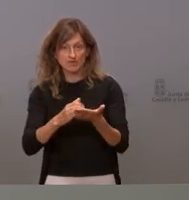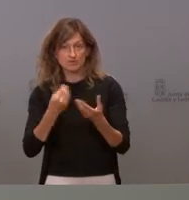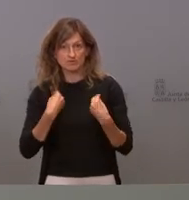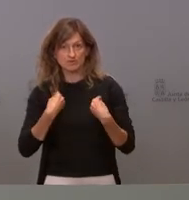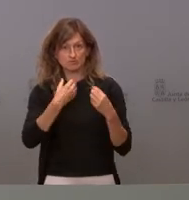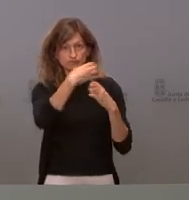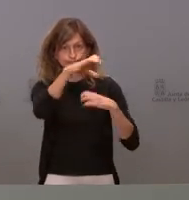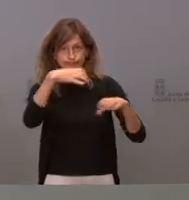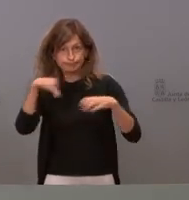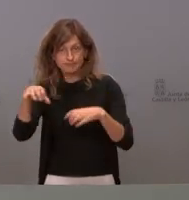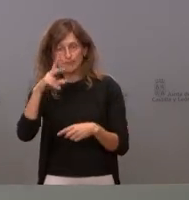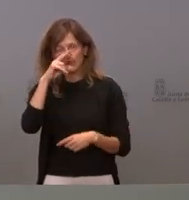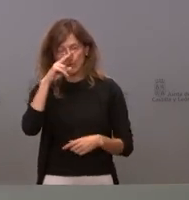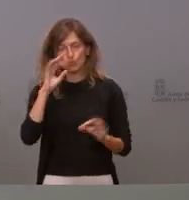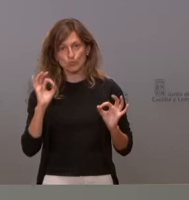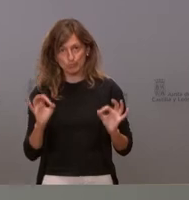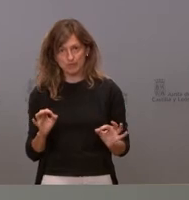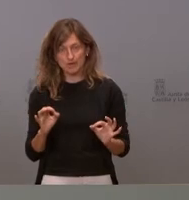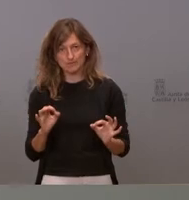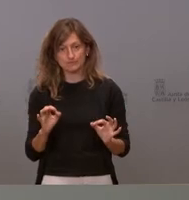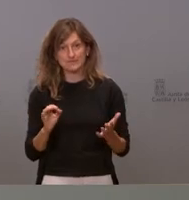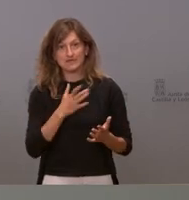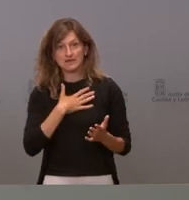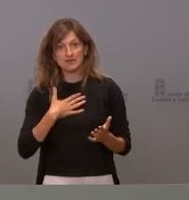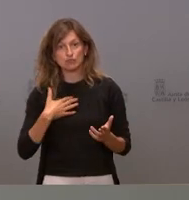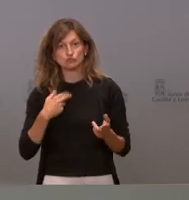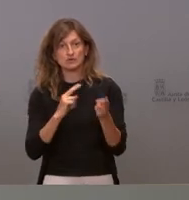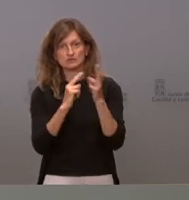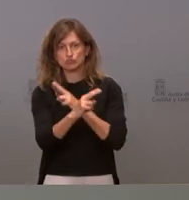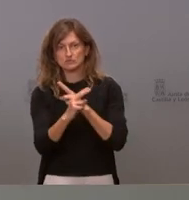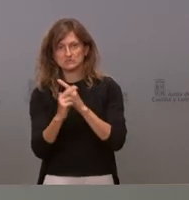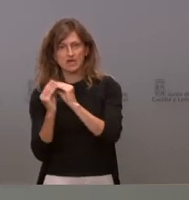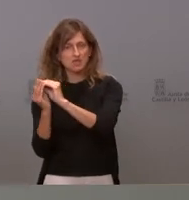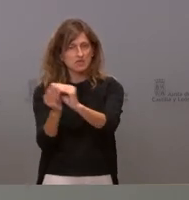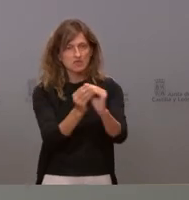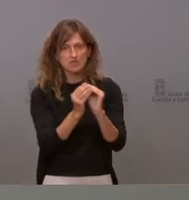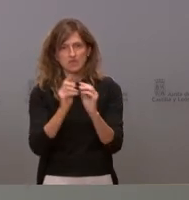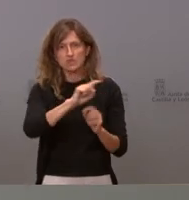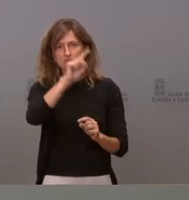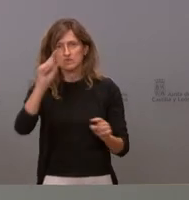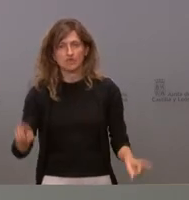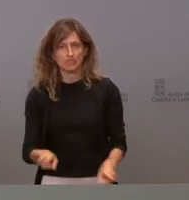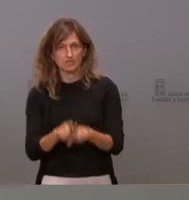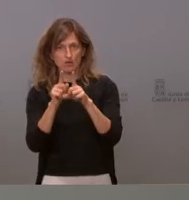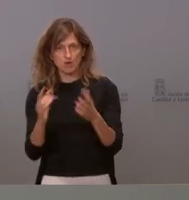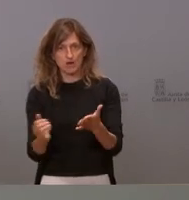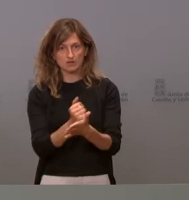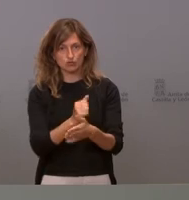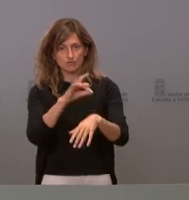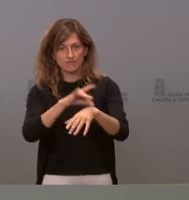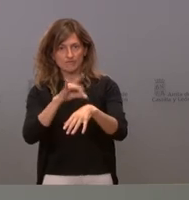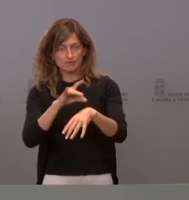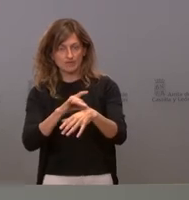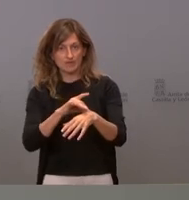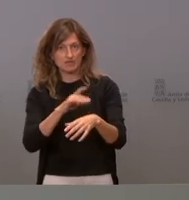esta lo que más nos preocupa son dar la misma respuesta en cualquier punto de la comunidad a todas aquellas patologías que son